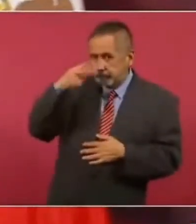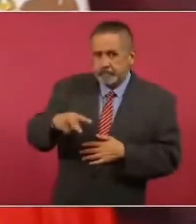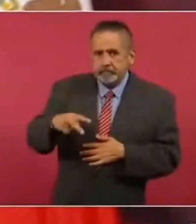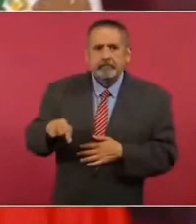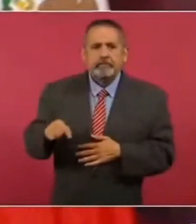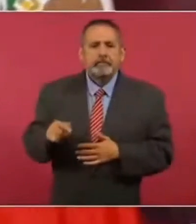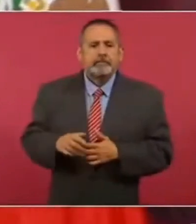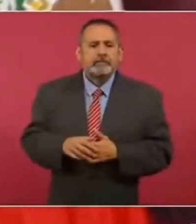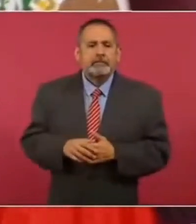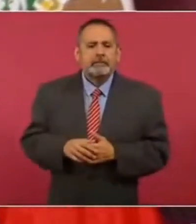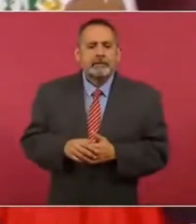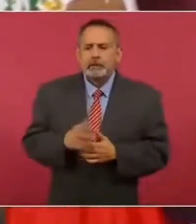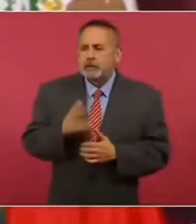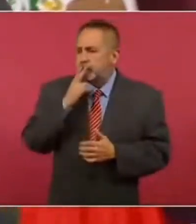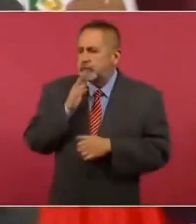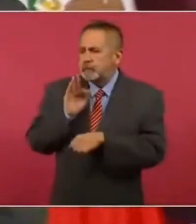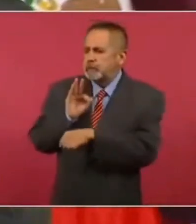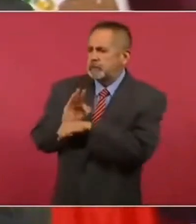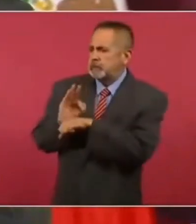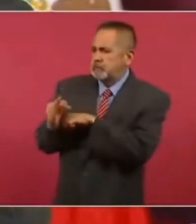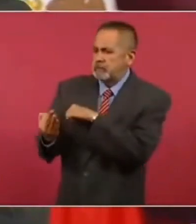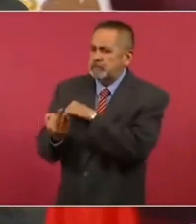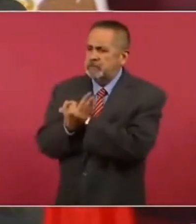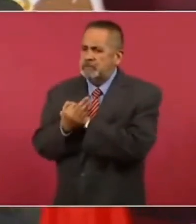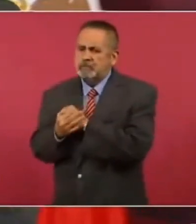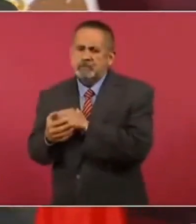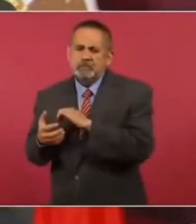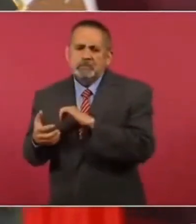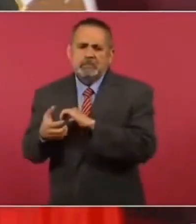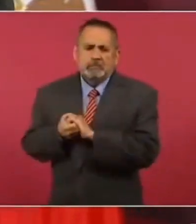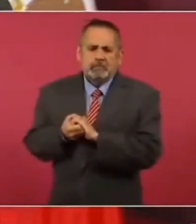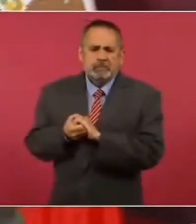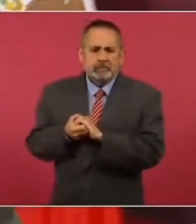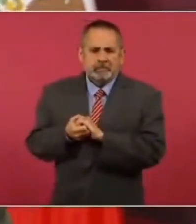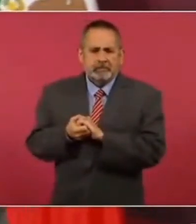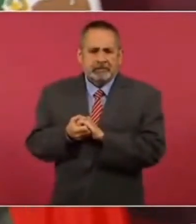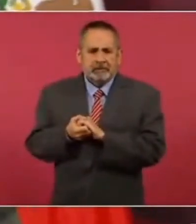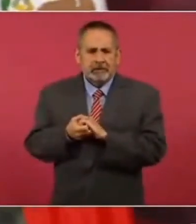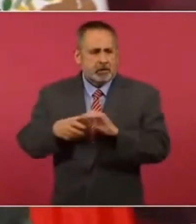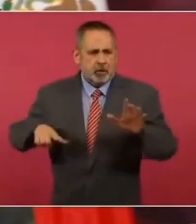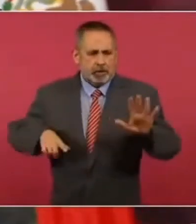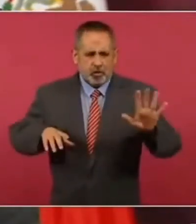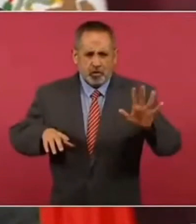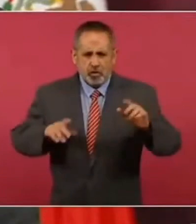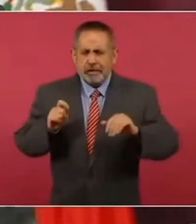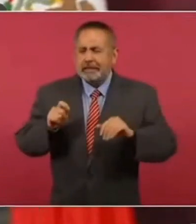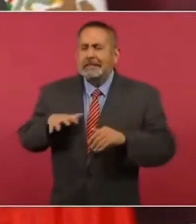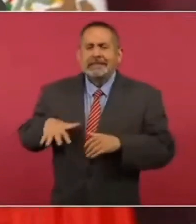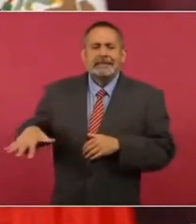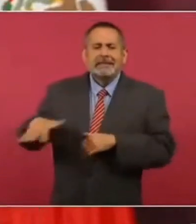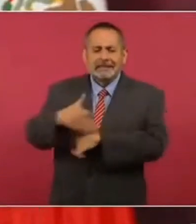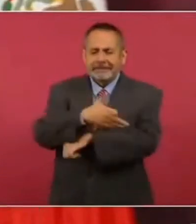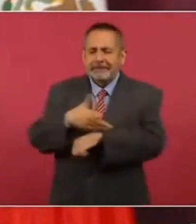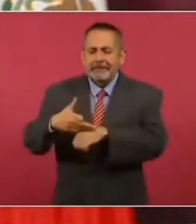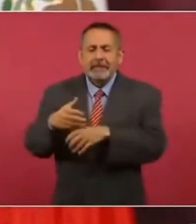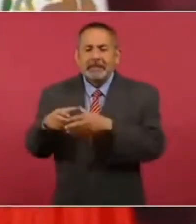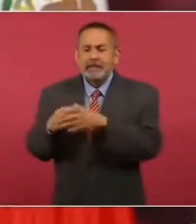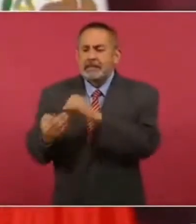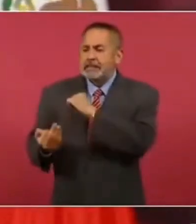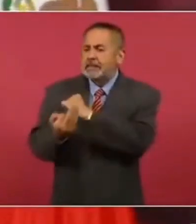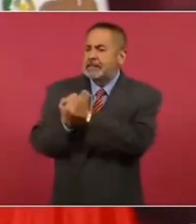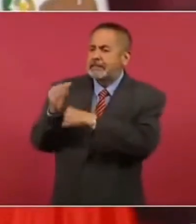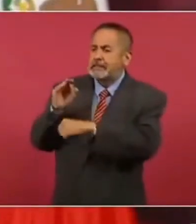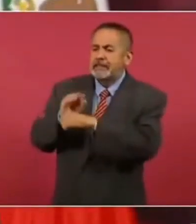nos hemos protegido, no es el gobierno, nos han protegido nuestras